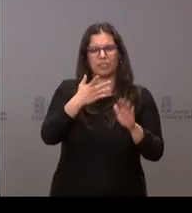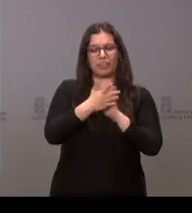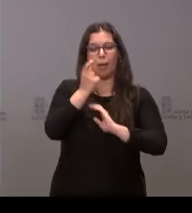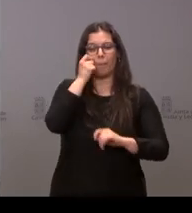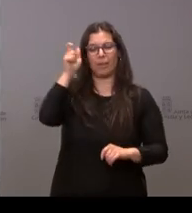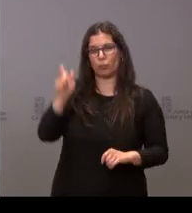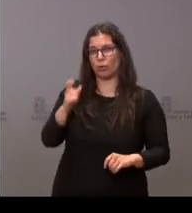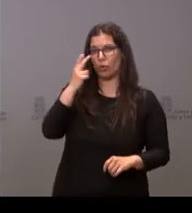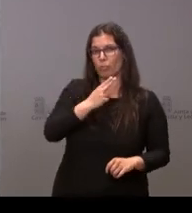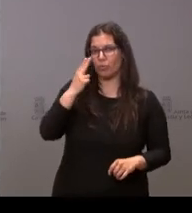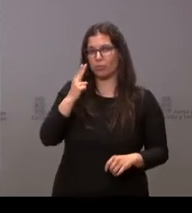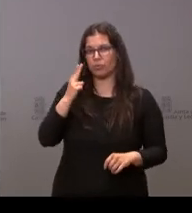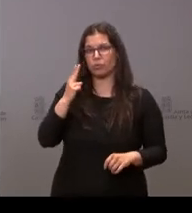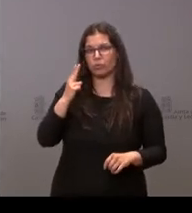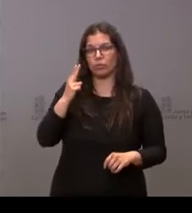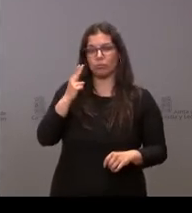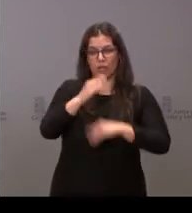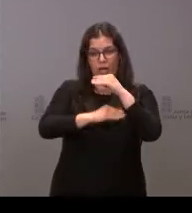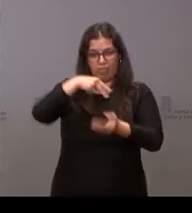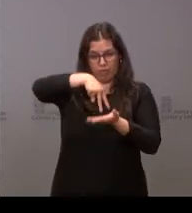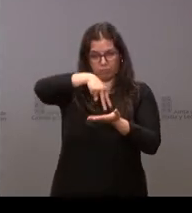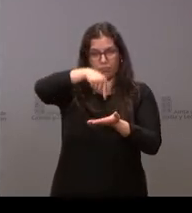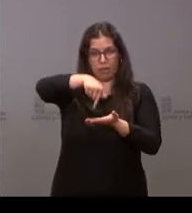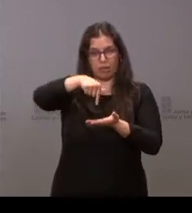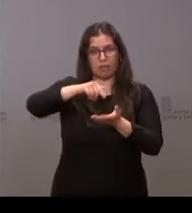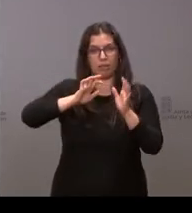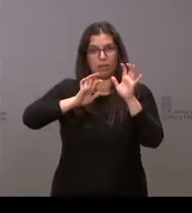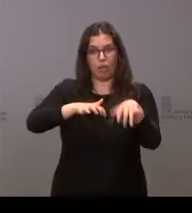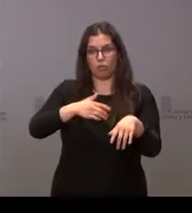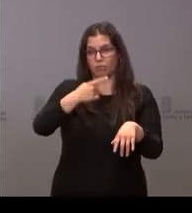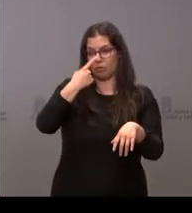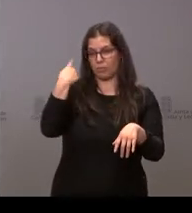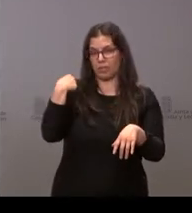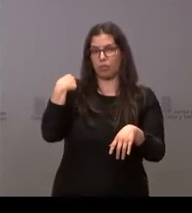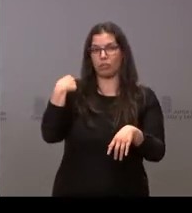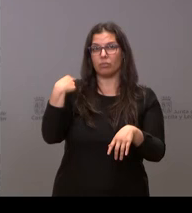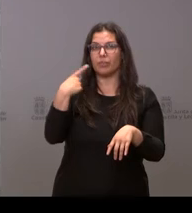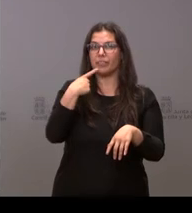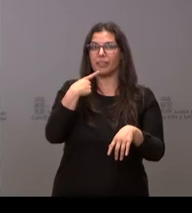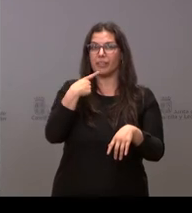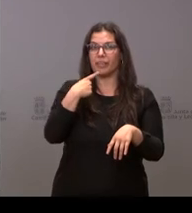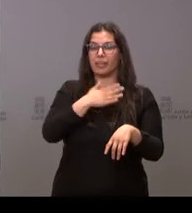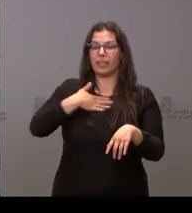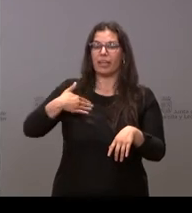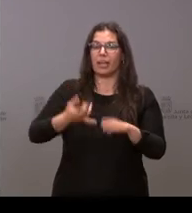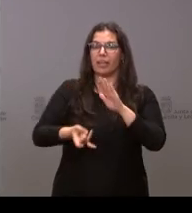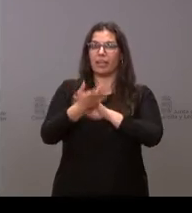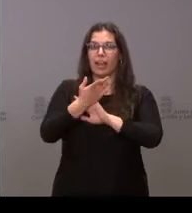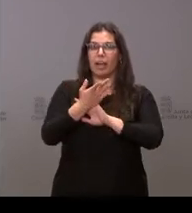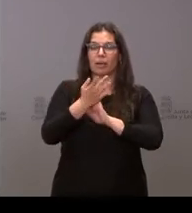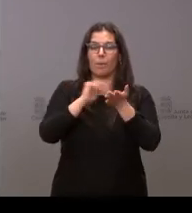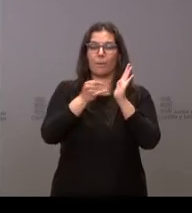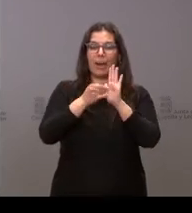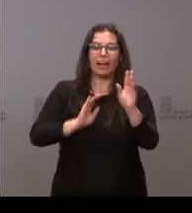realizado aquí en León, que para después del verano pasado se pondría en marcha un plan de ayudas directas a las empresas,